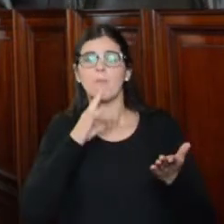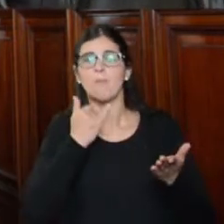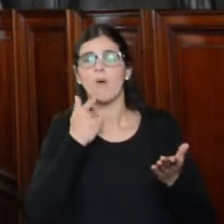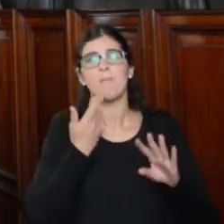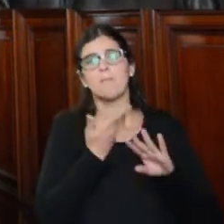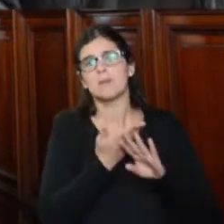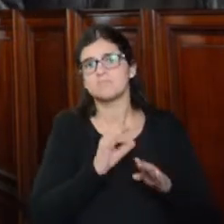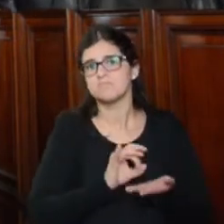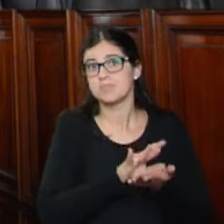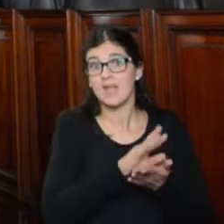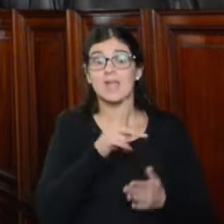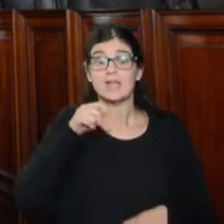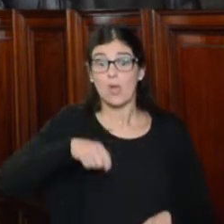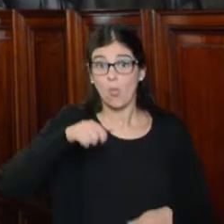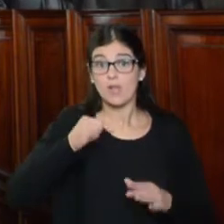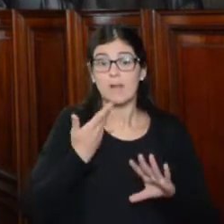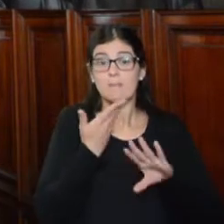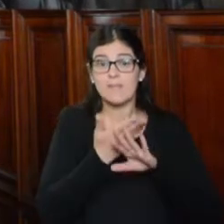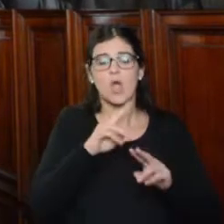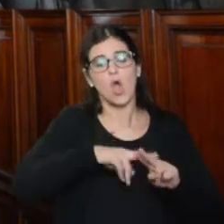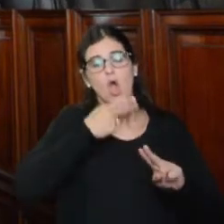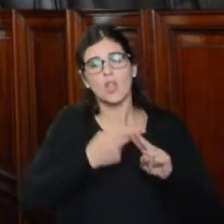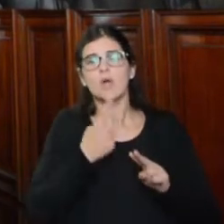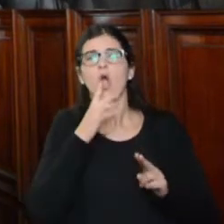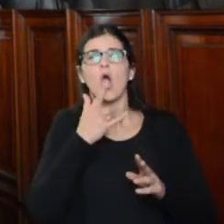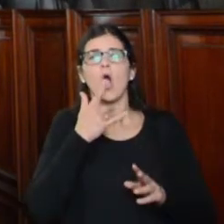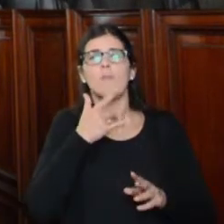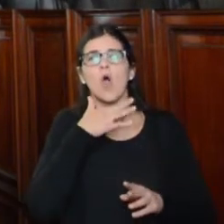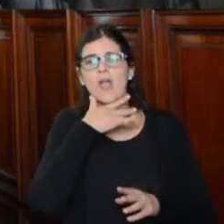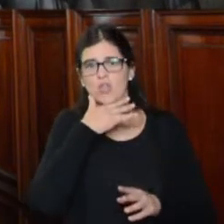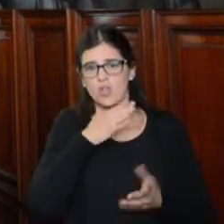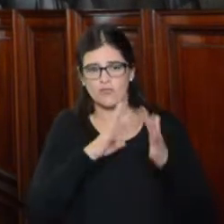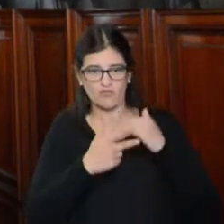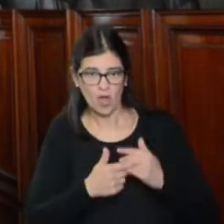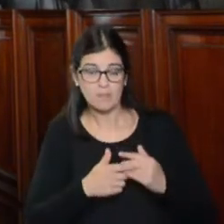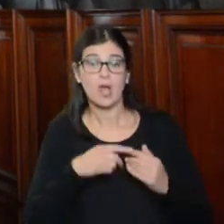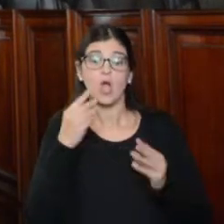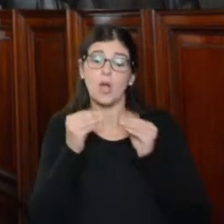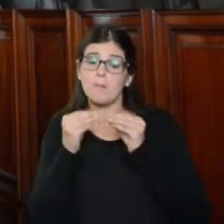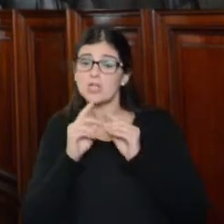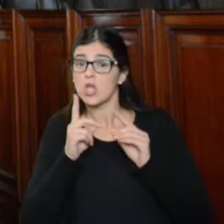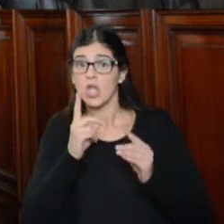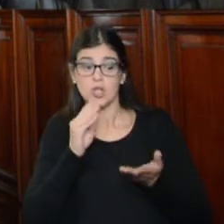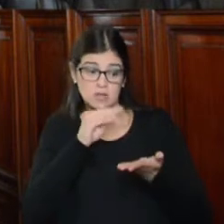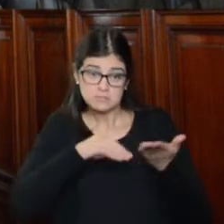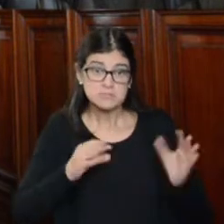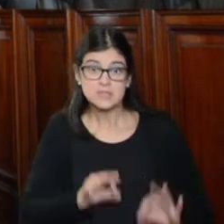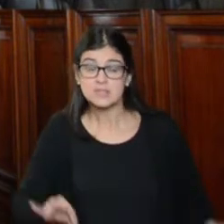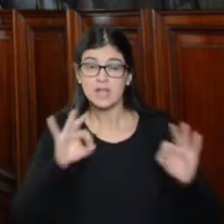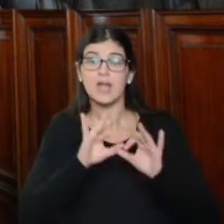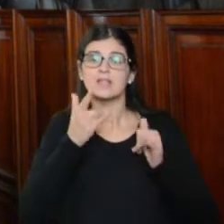solicitó al juez que recalaturara la causa como sabotaje. De esta forma, Estrachenko y sus compañeros quedaron imputados y hoy están siendo